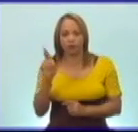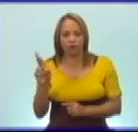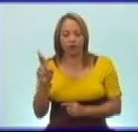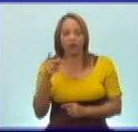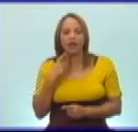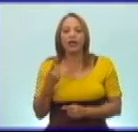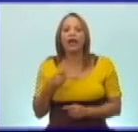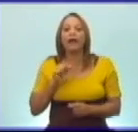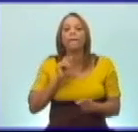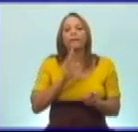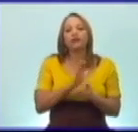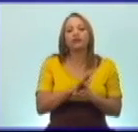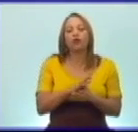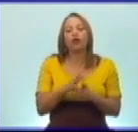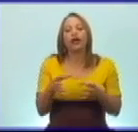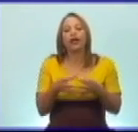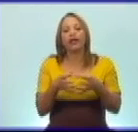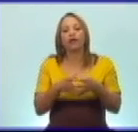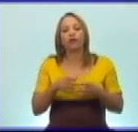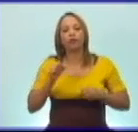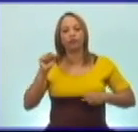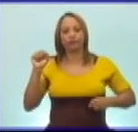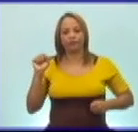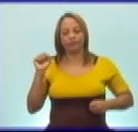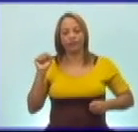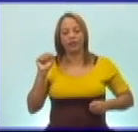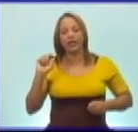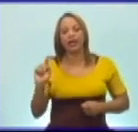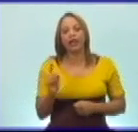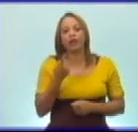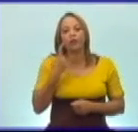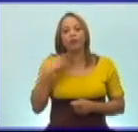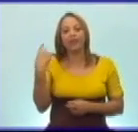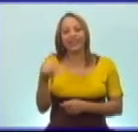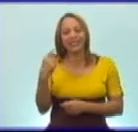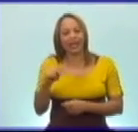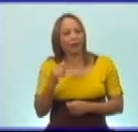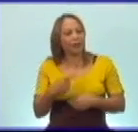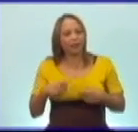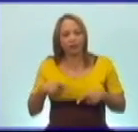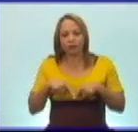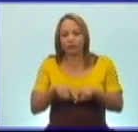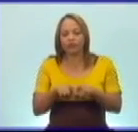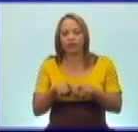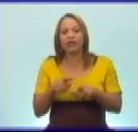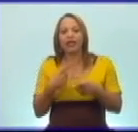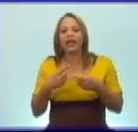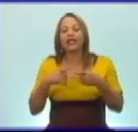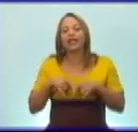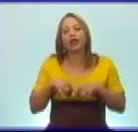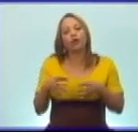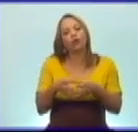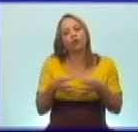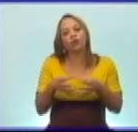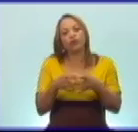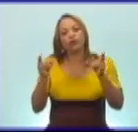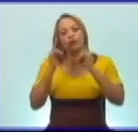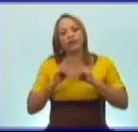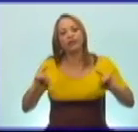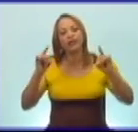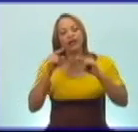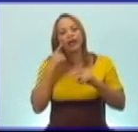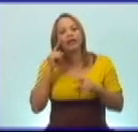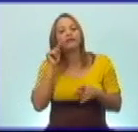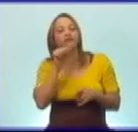ingresó en las milicias y en uno de sus primeros entrenamientos reunidos en la universidad, se presentó